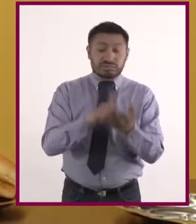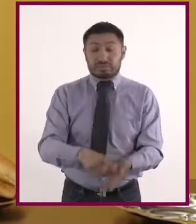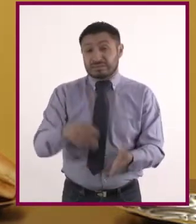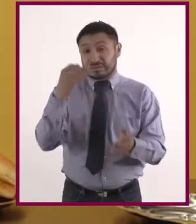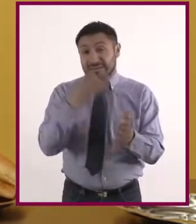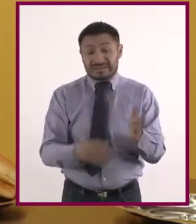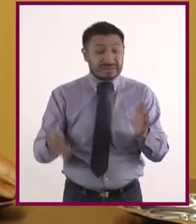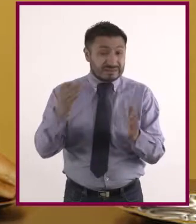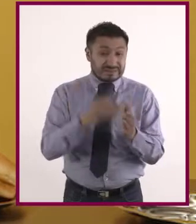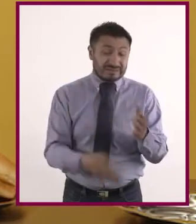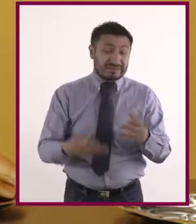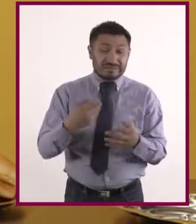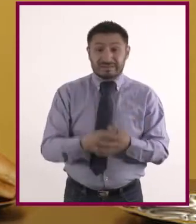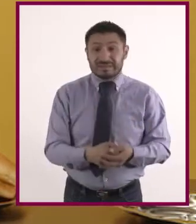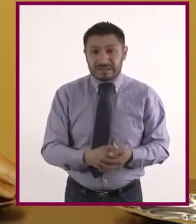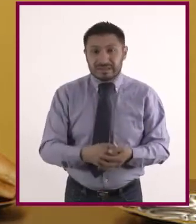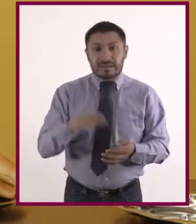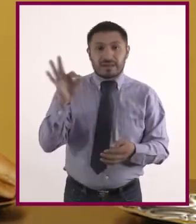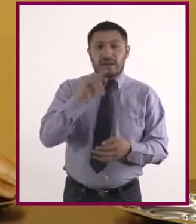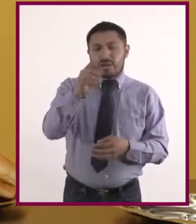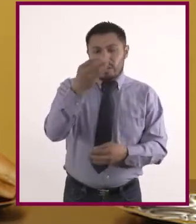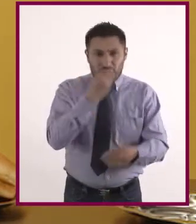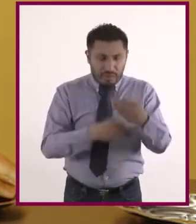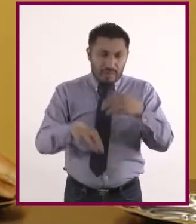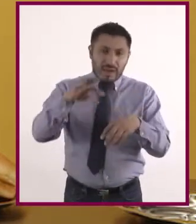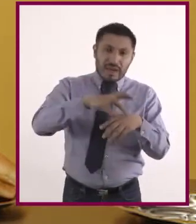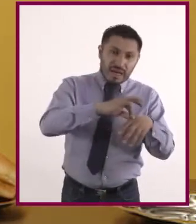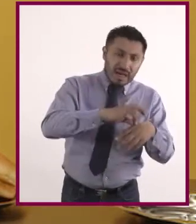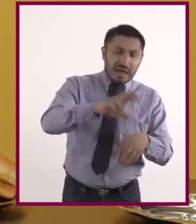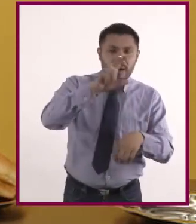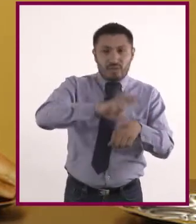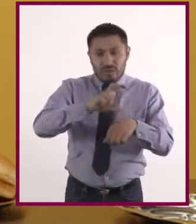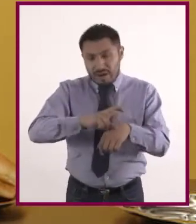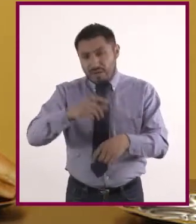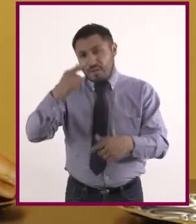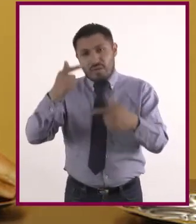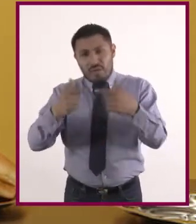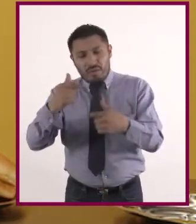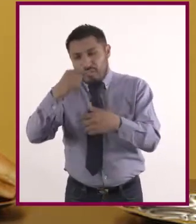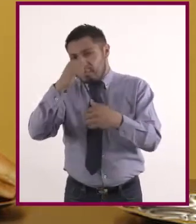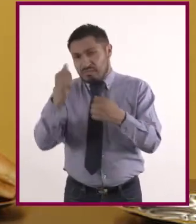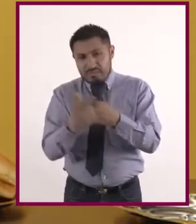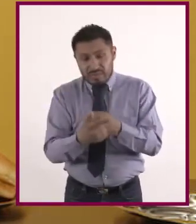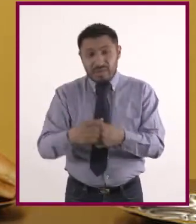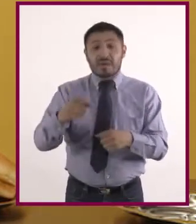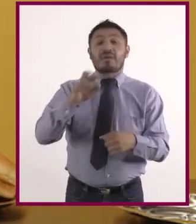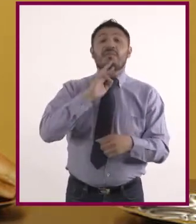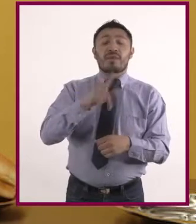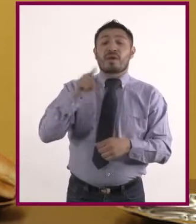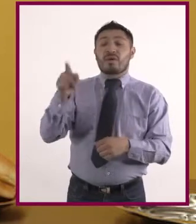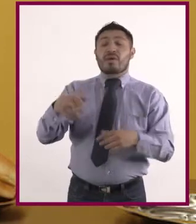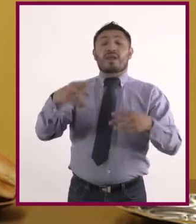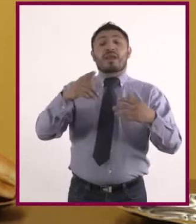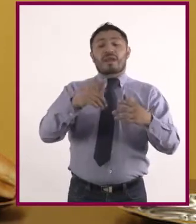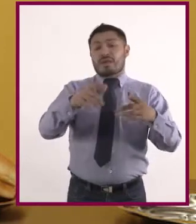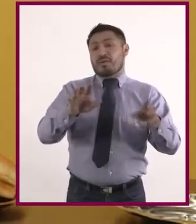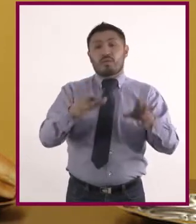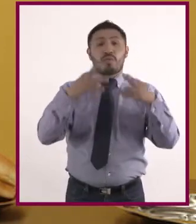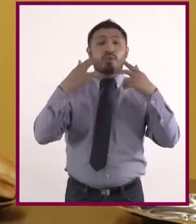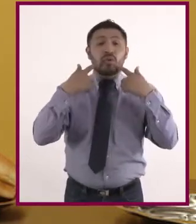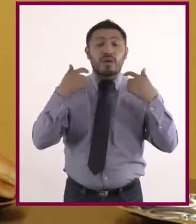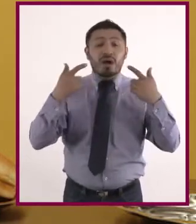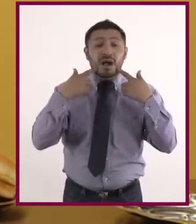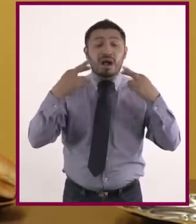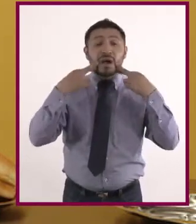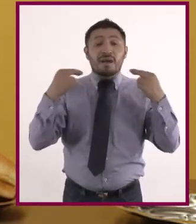carnes. Si se ha de consumir carne, huevo y productos lácteos, se recomienda que sean animales que provengan de granjas de libre pastoreo. Otra propuesta es